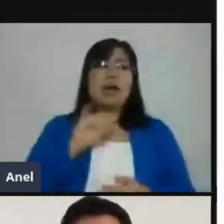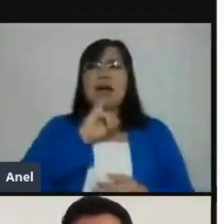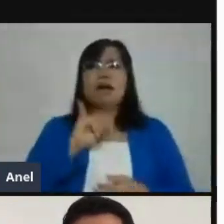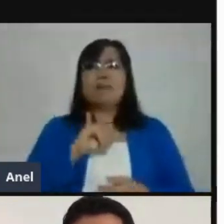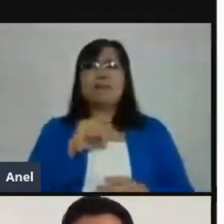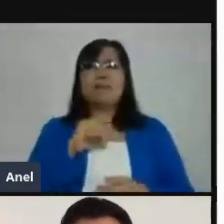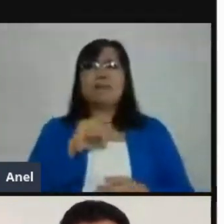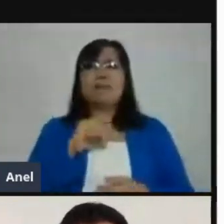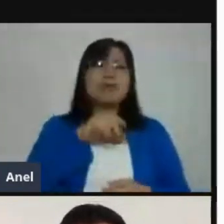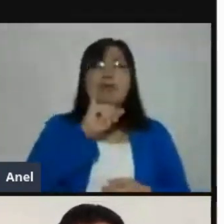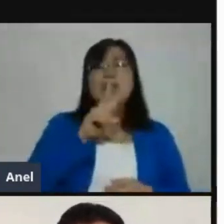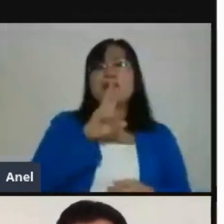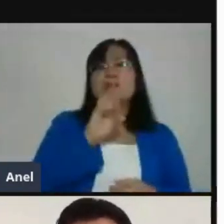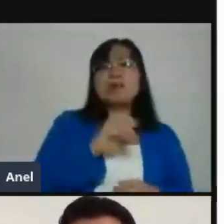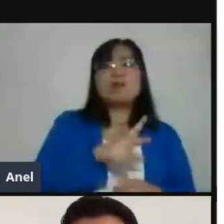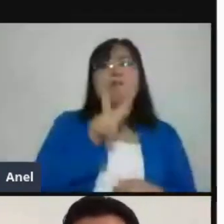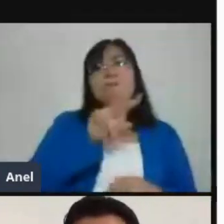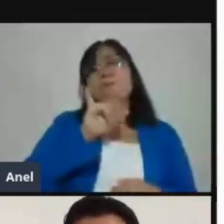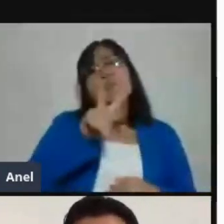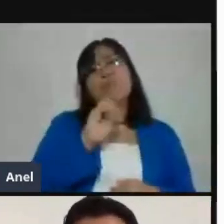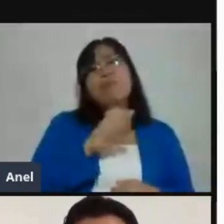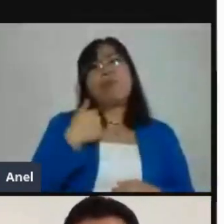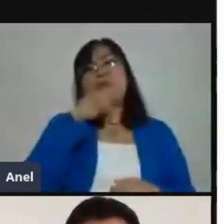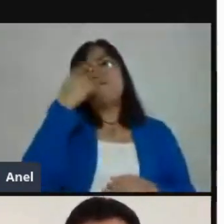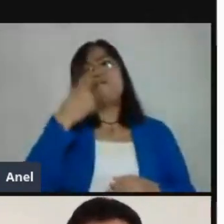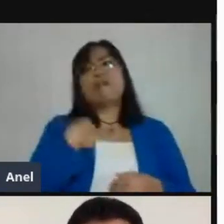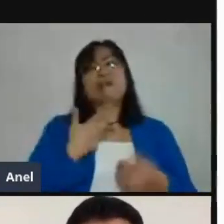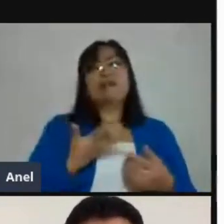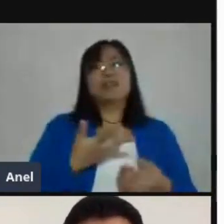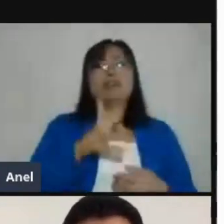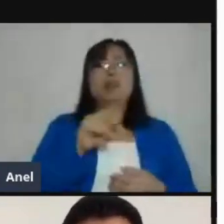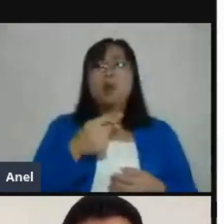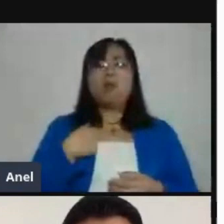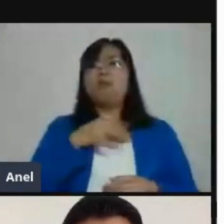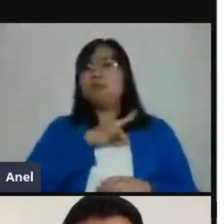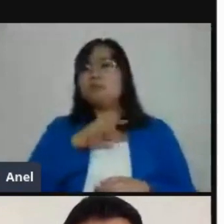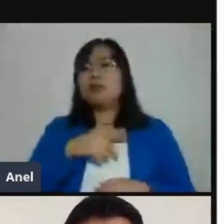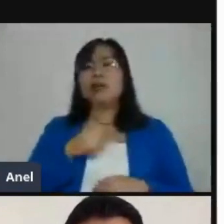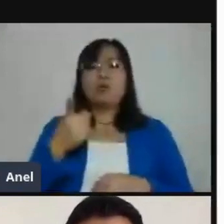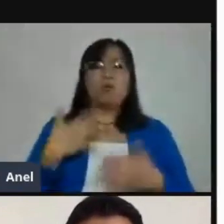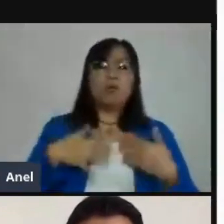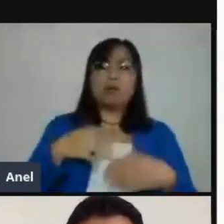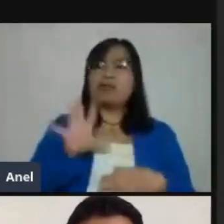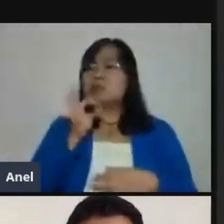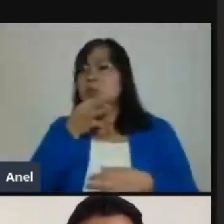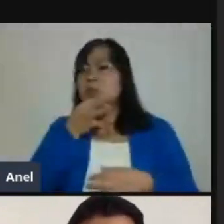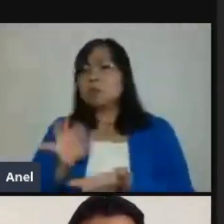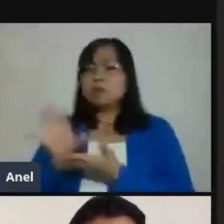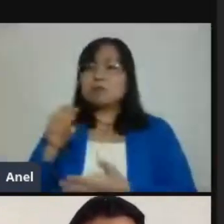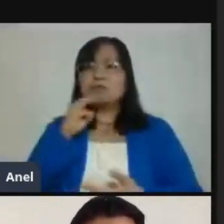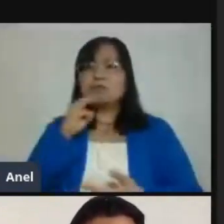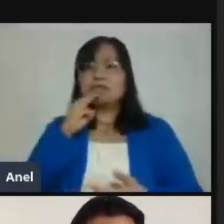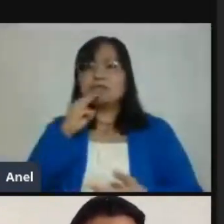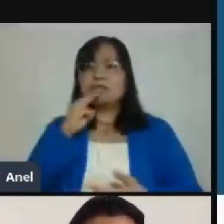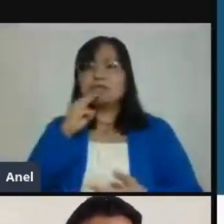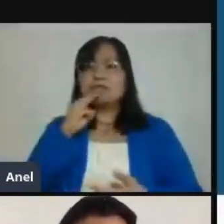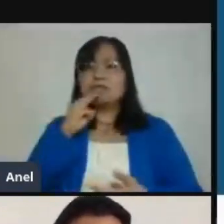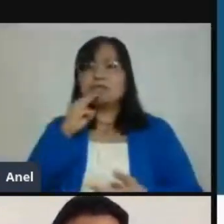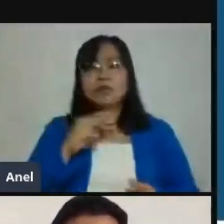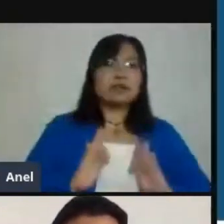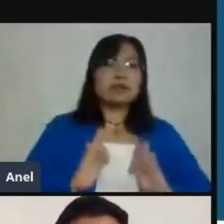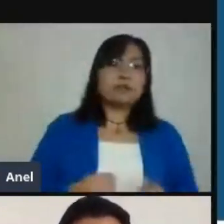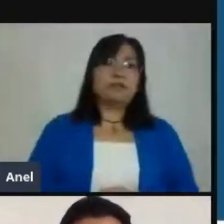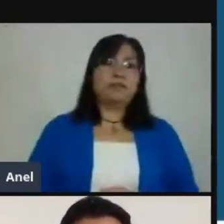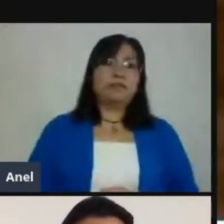descanso para ver lo que está sucediendo allá adentro. Les voy a mostrar rapidísimo unos ejemplos de